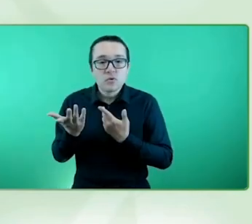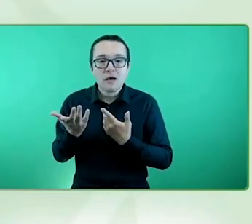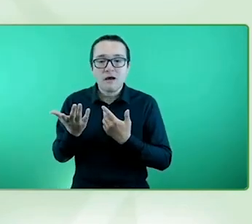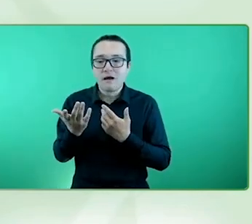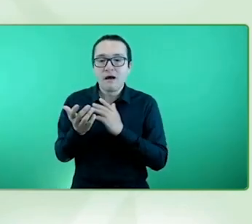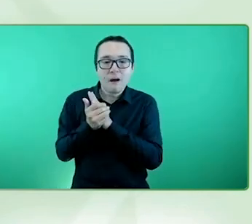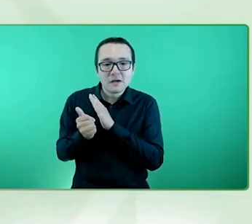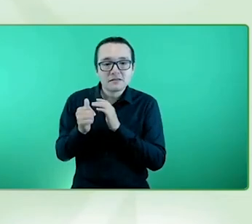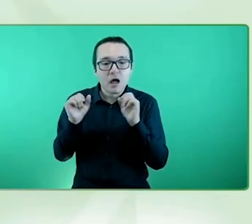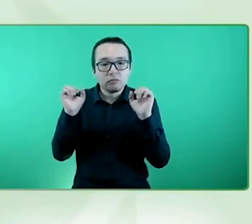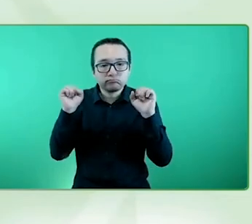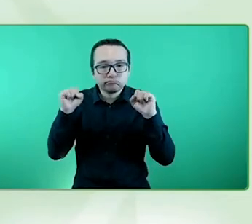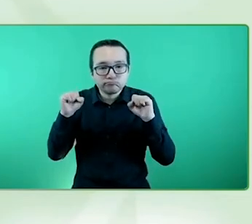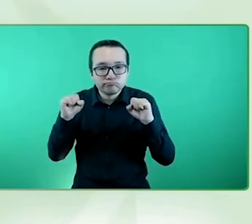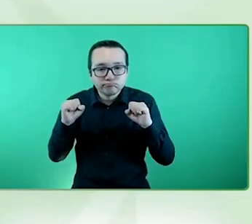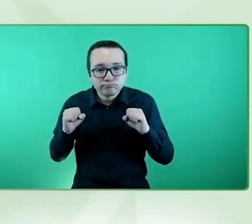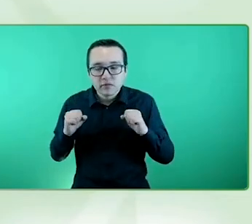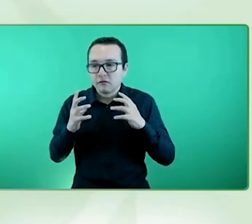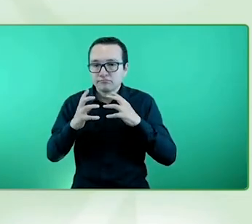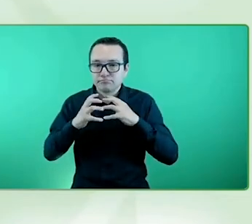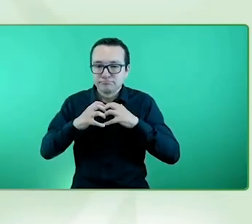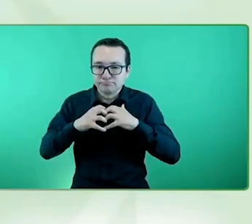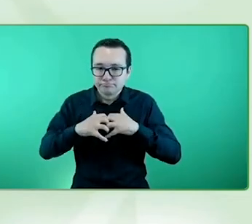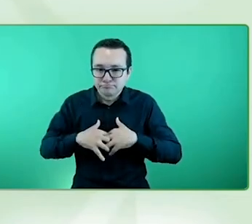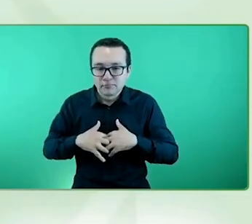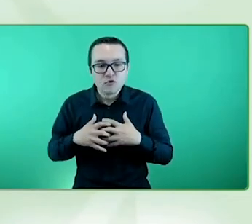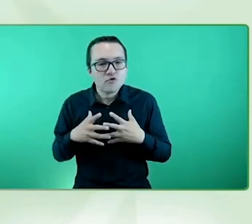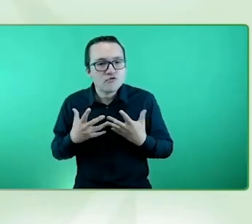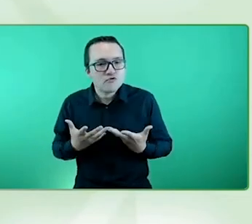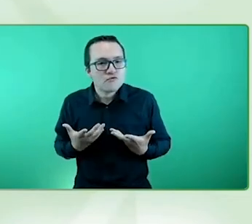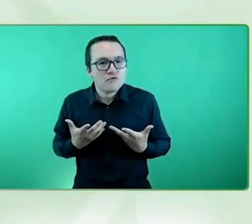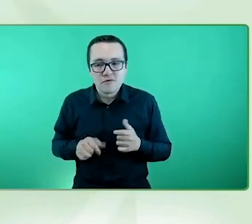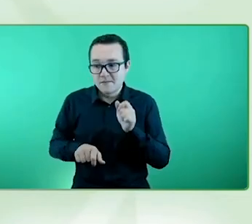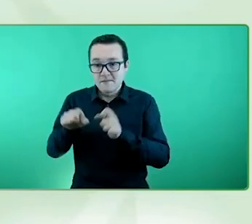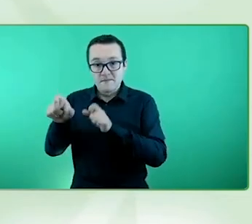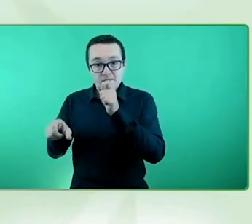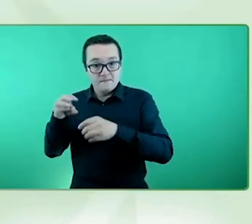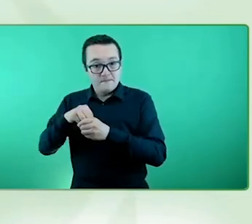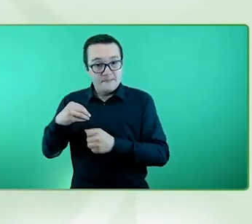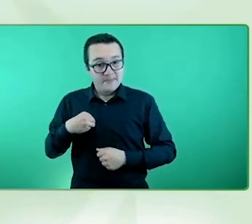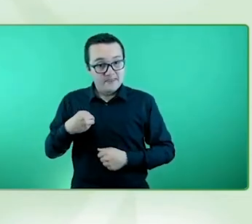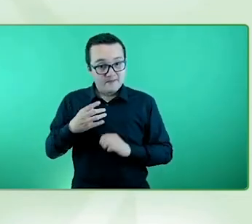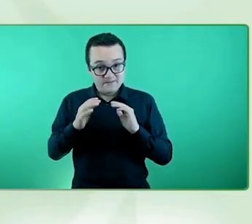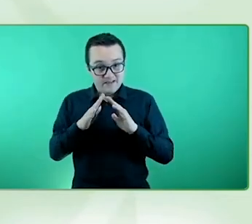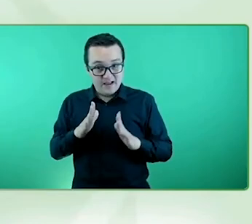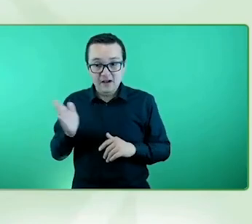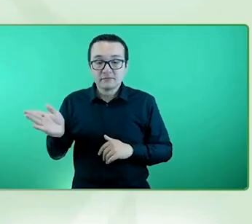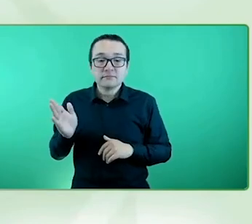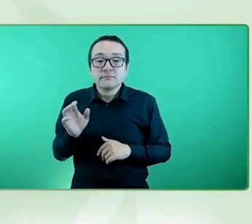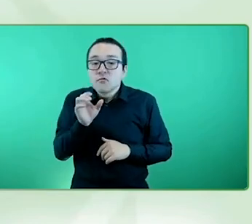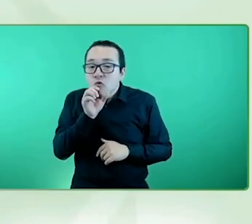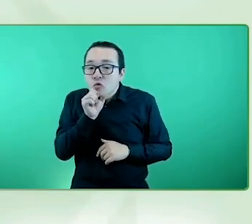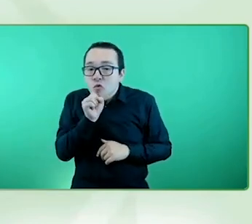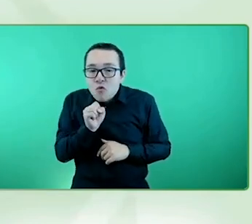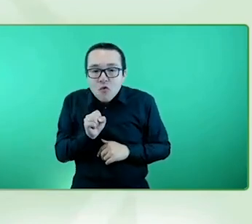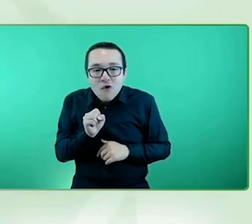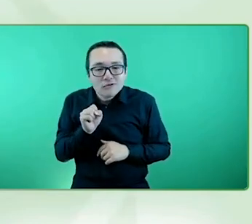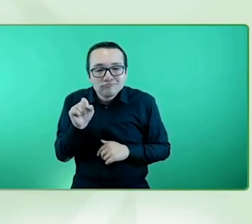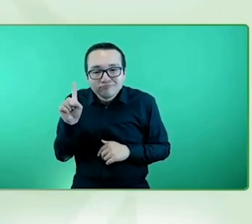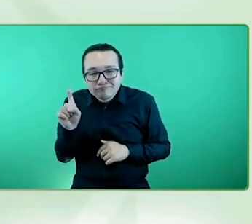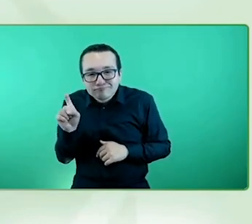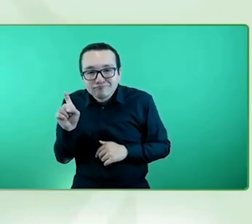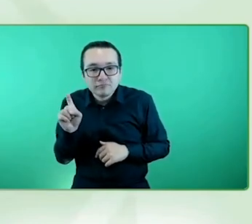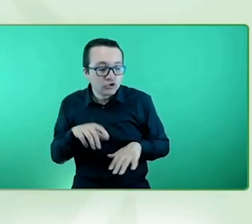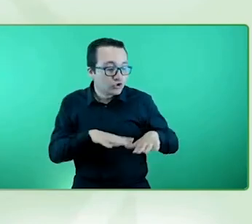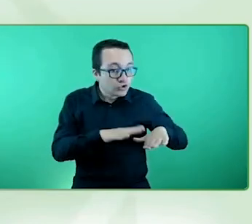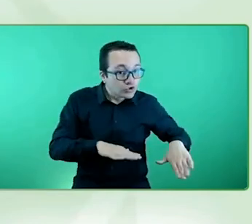los miembros que habitan una casa, desde el abuelo hasta el niño. O sea, que la arquitectura se adapte a nosotros, o